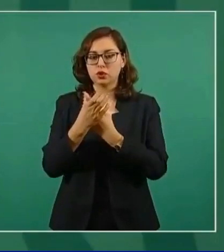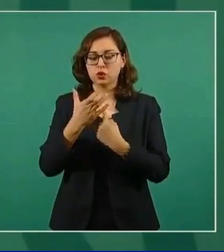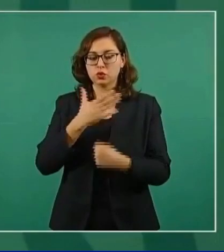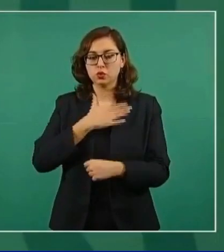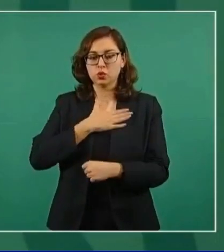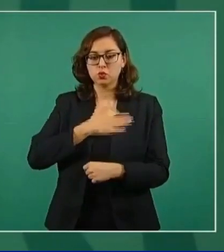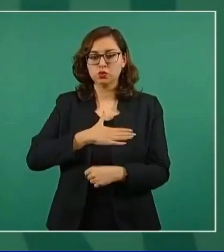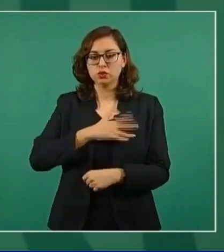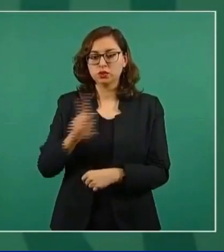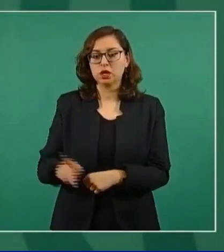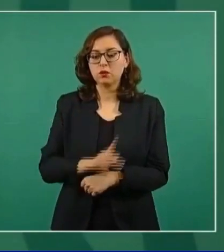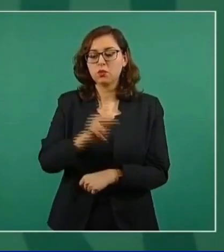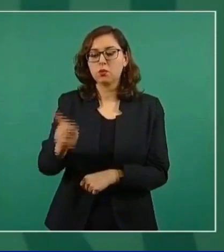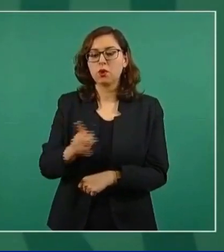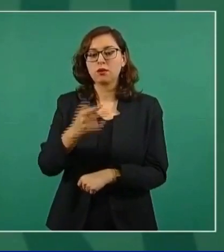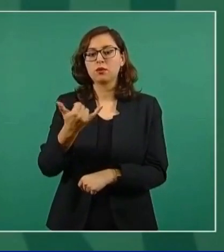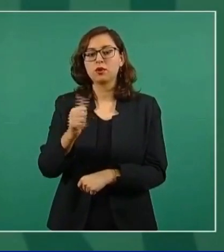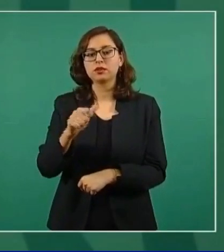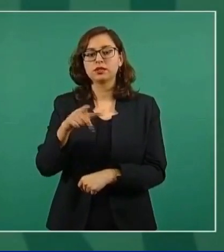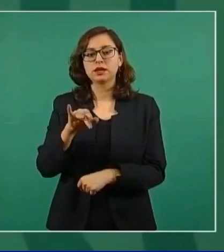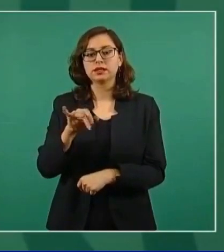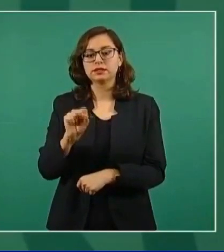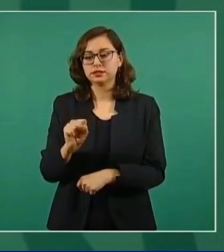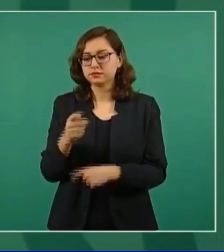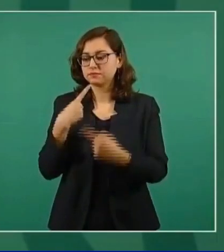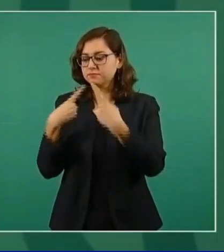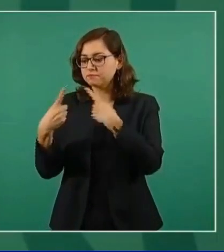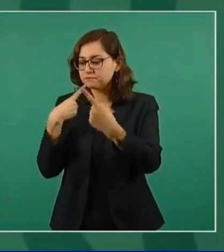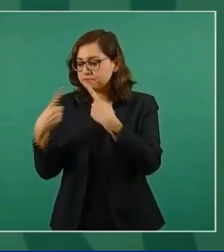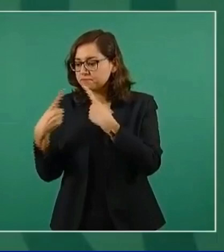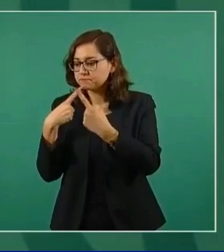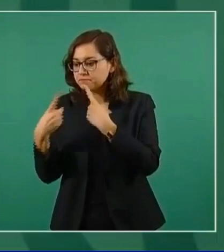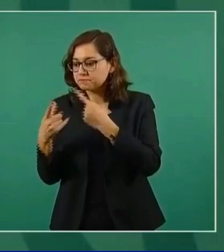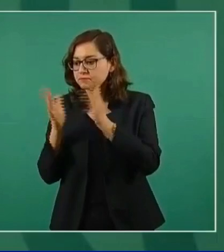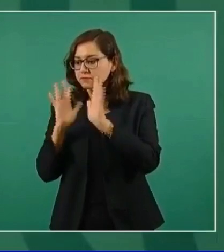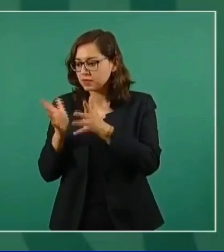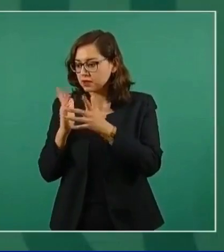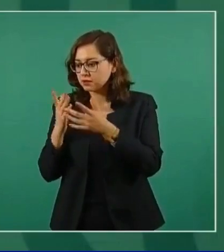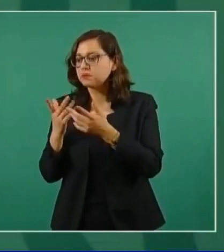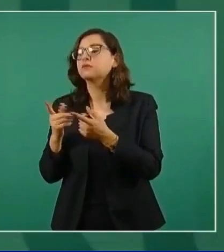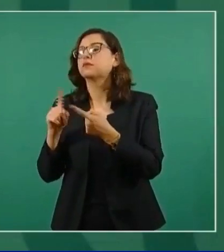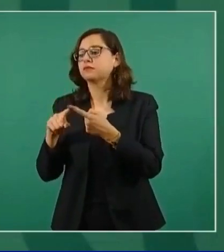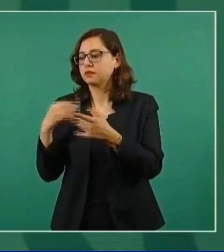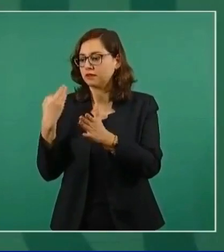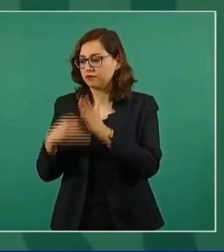de los Pueblos Yaquis y se vio lo de la Tierra, se vio lo del agua,